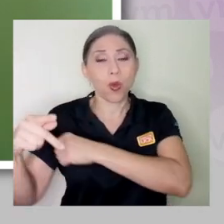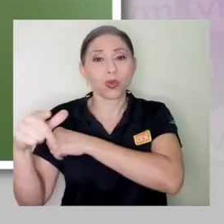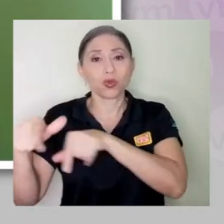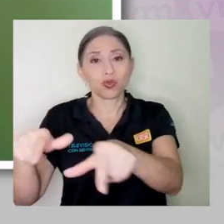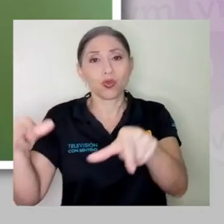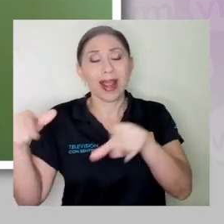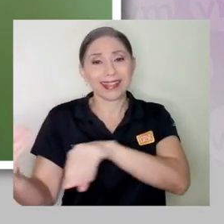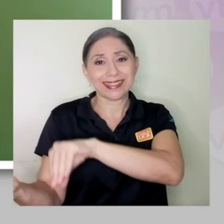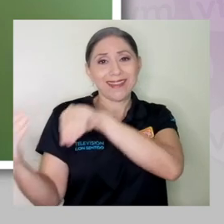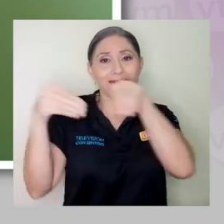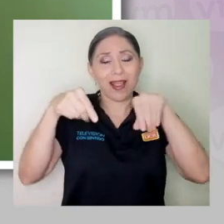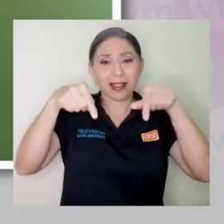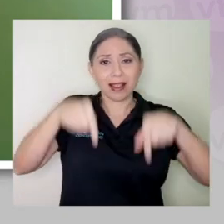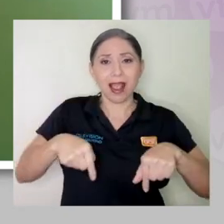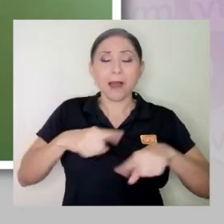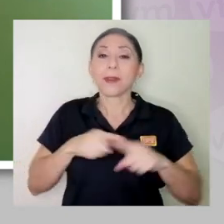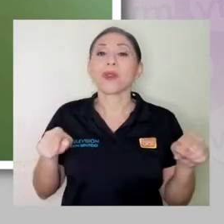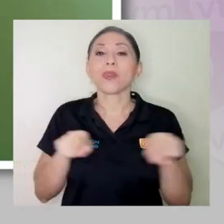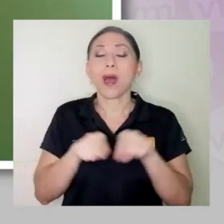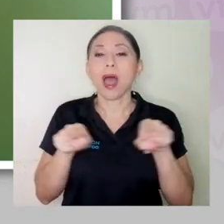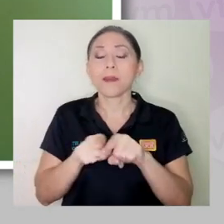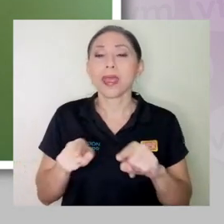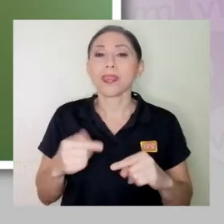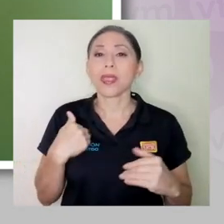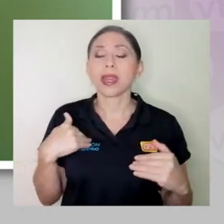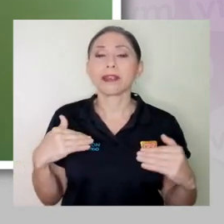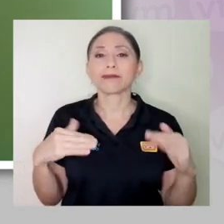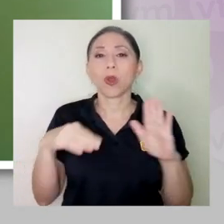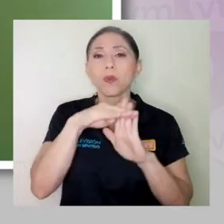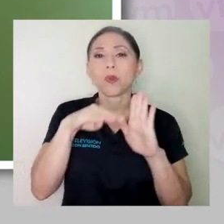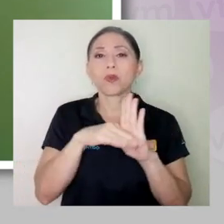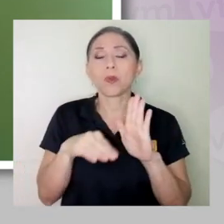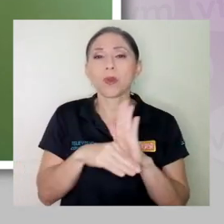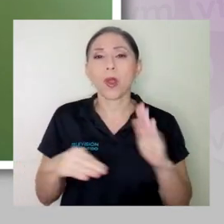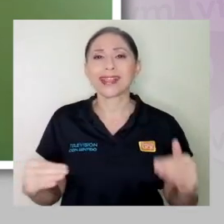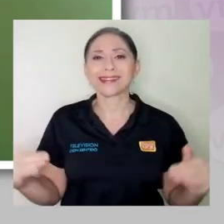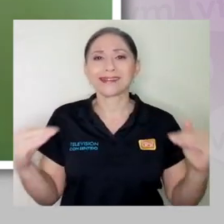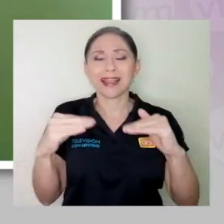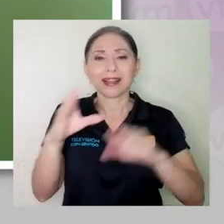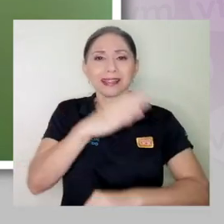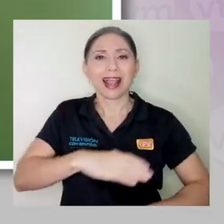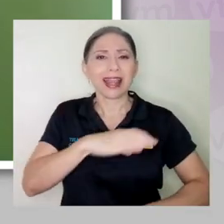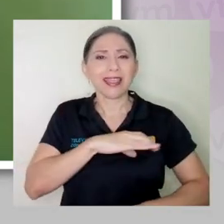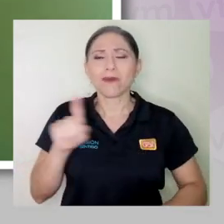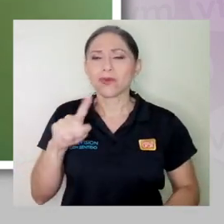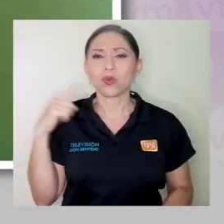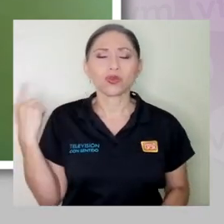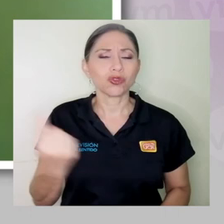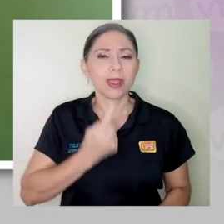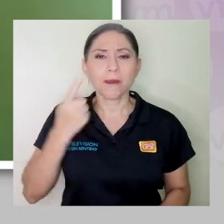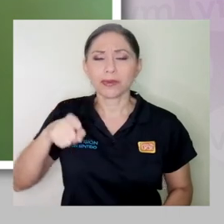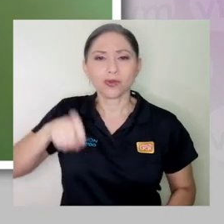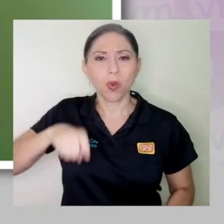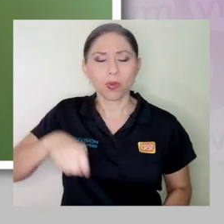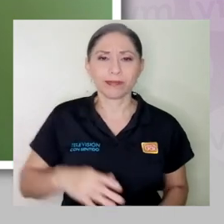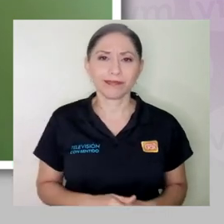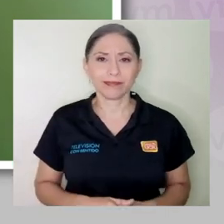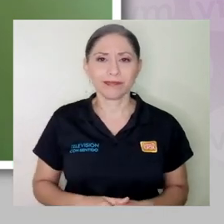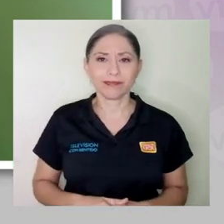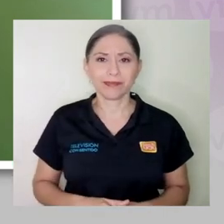también tienen estándares de calidad que no siempre son necesarios, por decirlo así, ¿verdad?